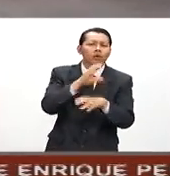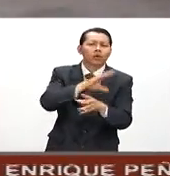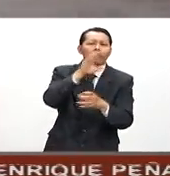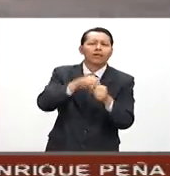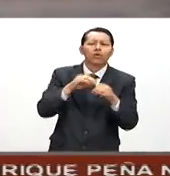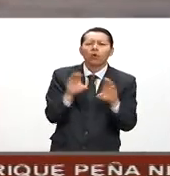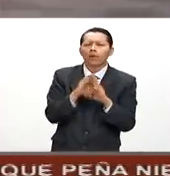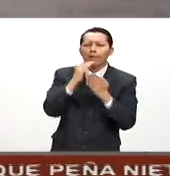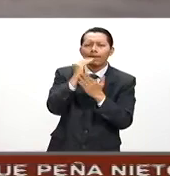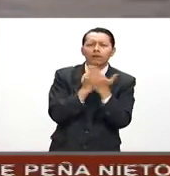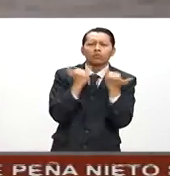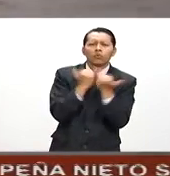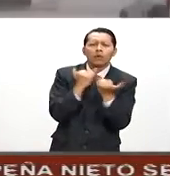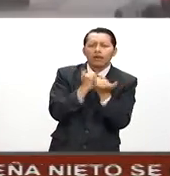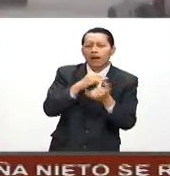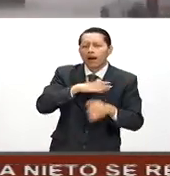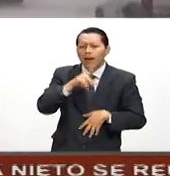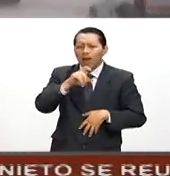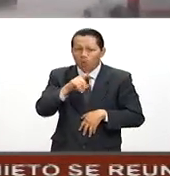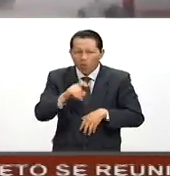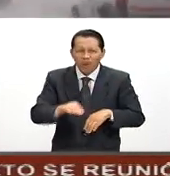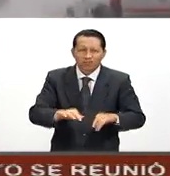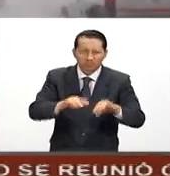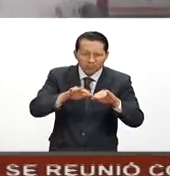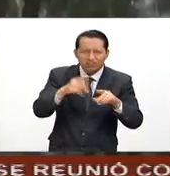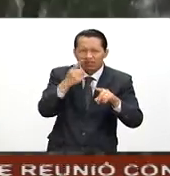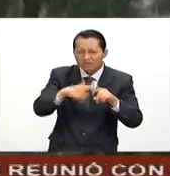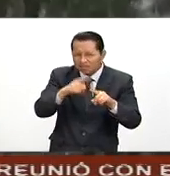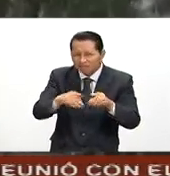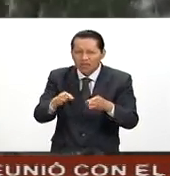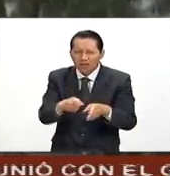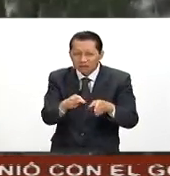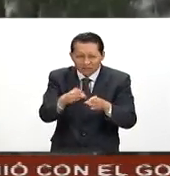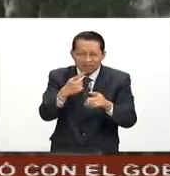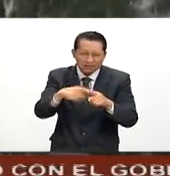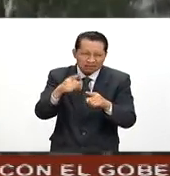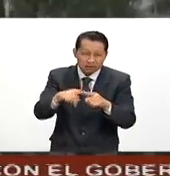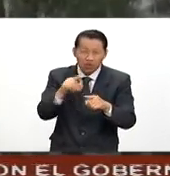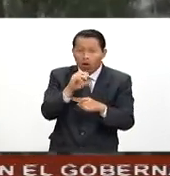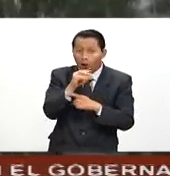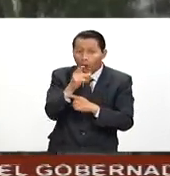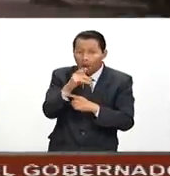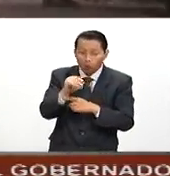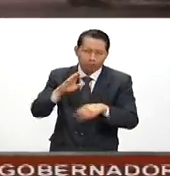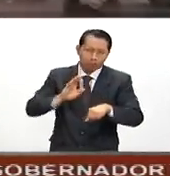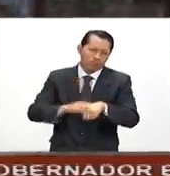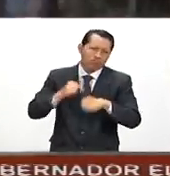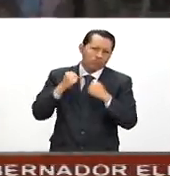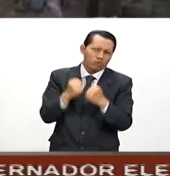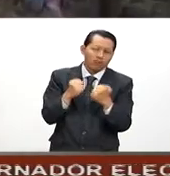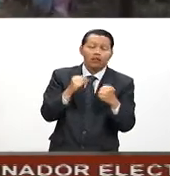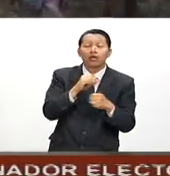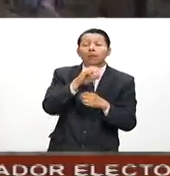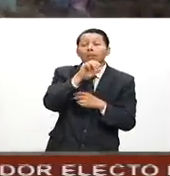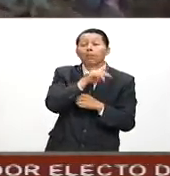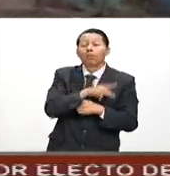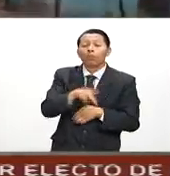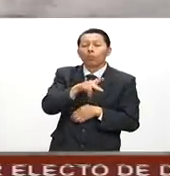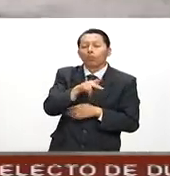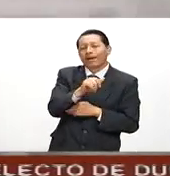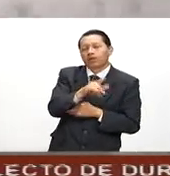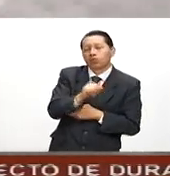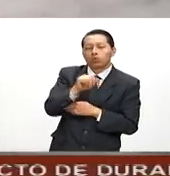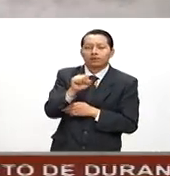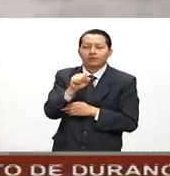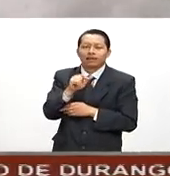menores, solo algunos encharcamientos y avenidas inundadas. En Comondú se sintió con mayor intensidad. En Puerto San Carlos se llevaron a cabo tareas de